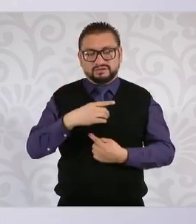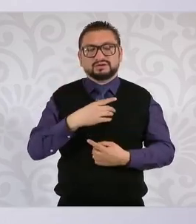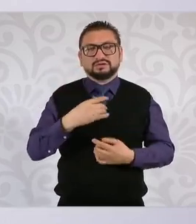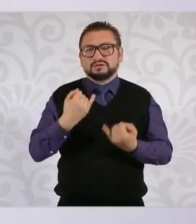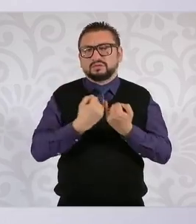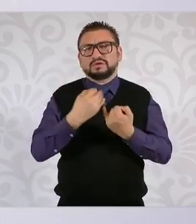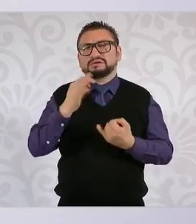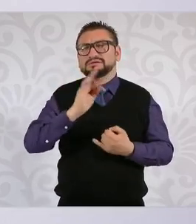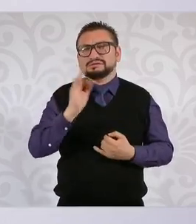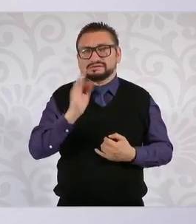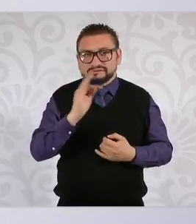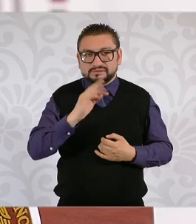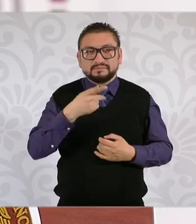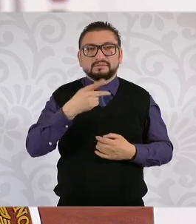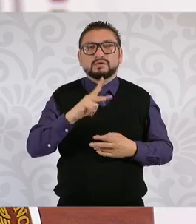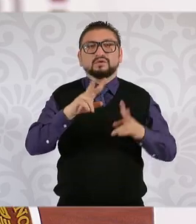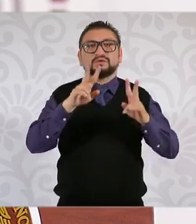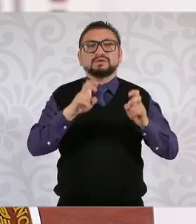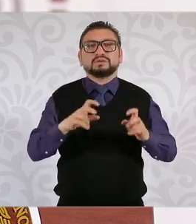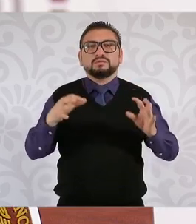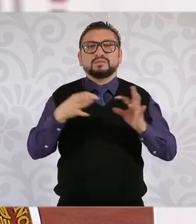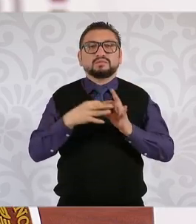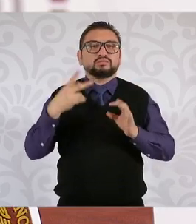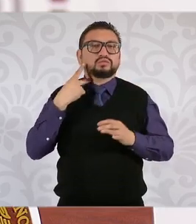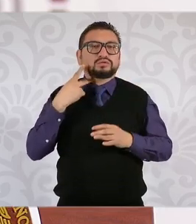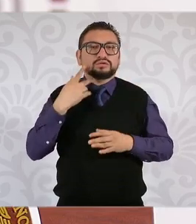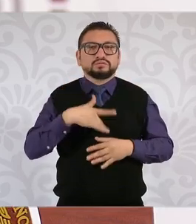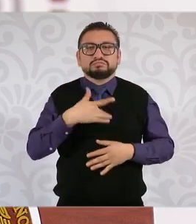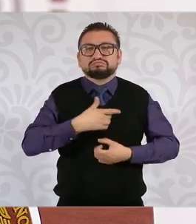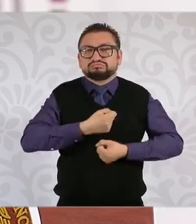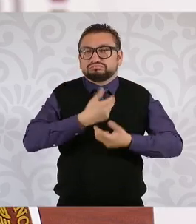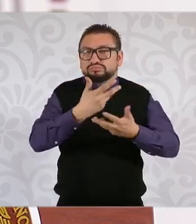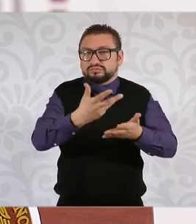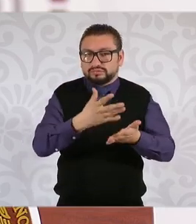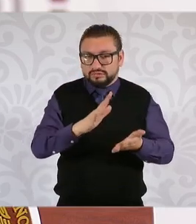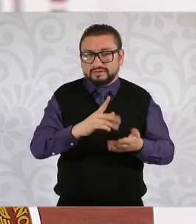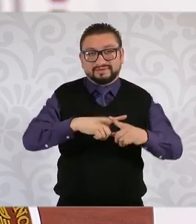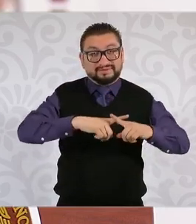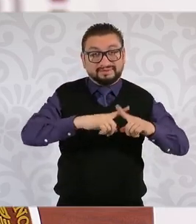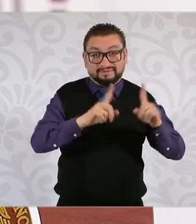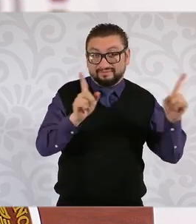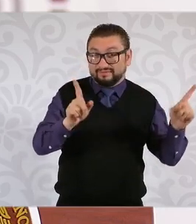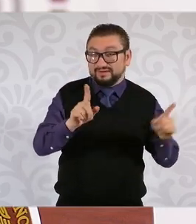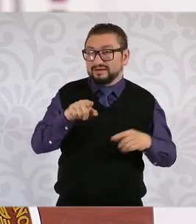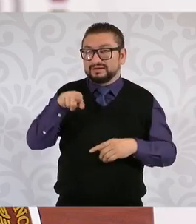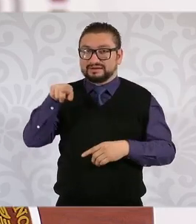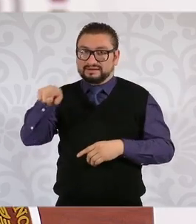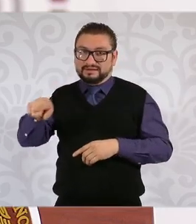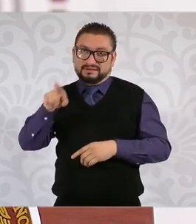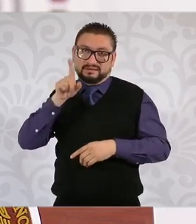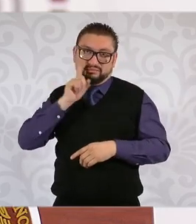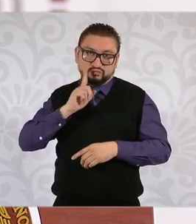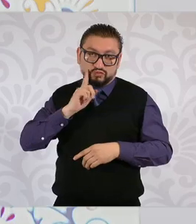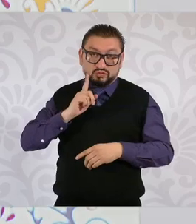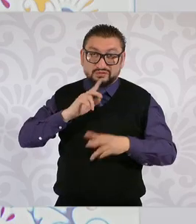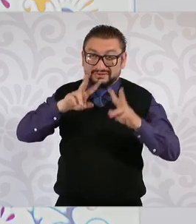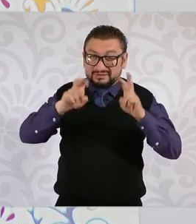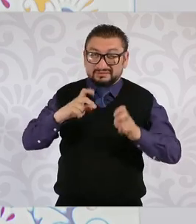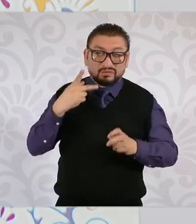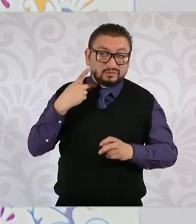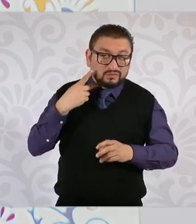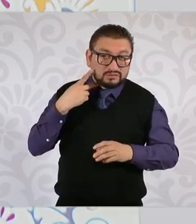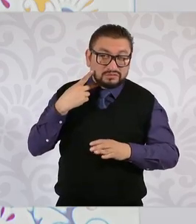que tienen que ver con un asunto político que se quiere describir aquí no tenía nada que ver con un asunto político